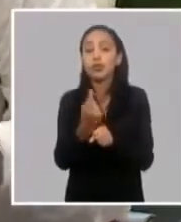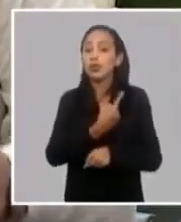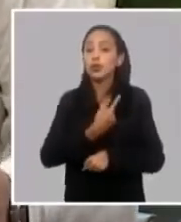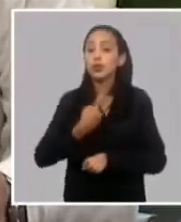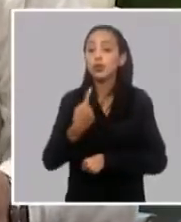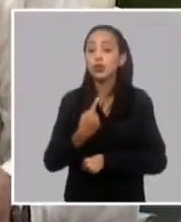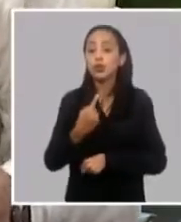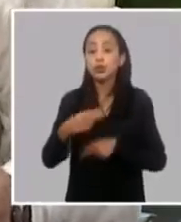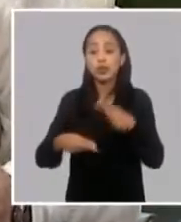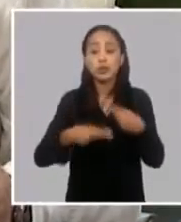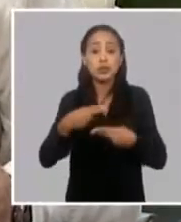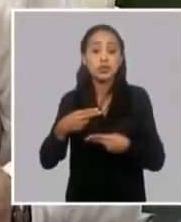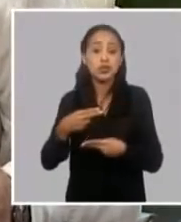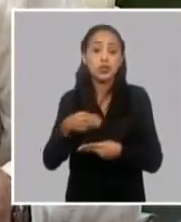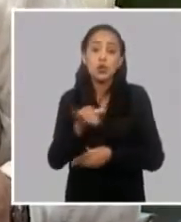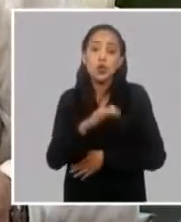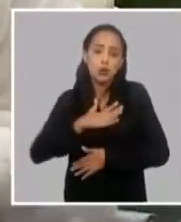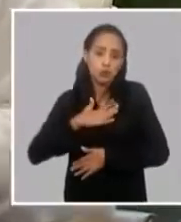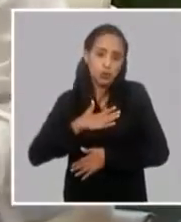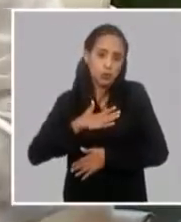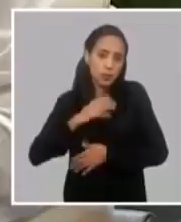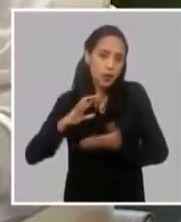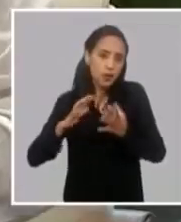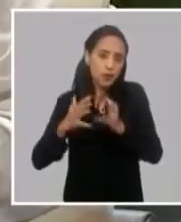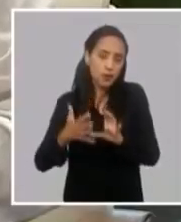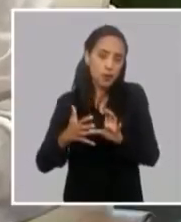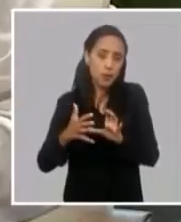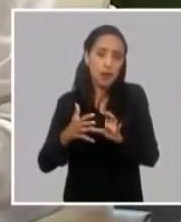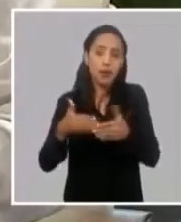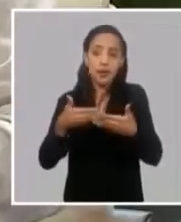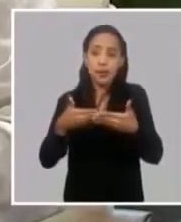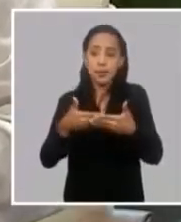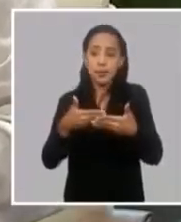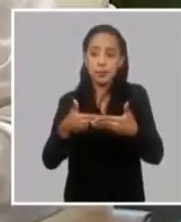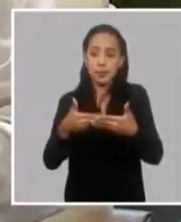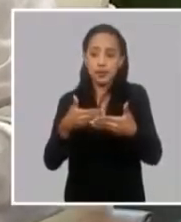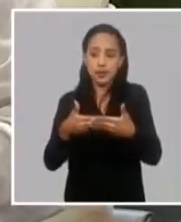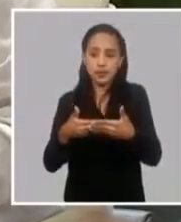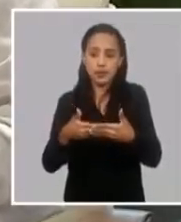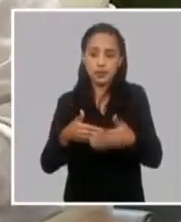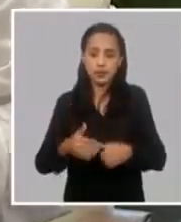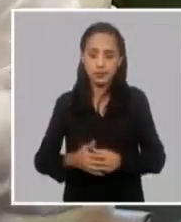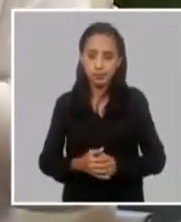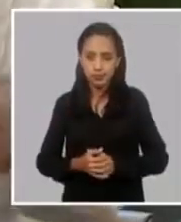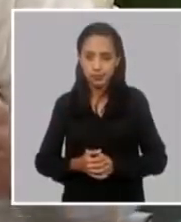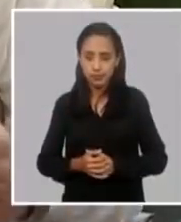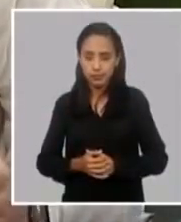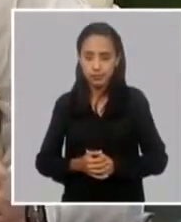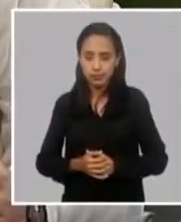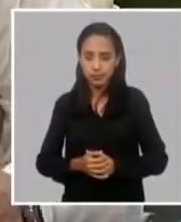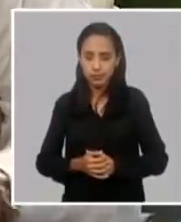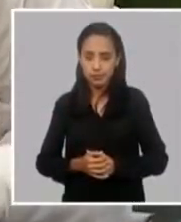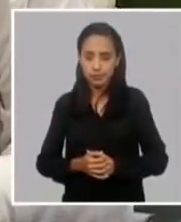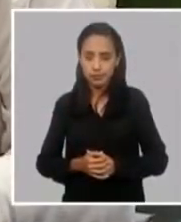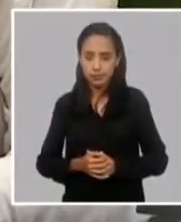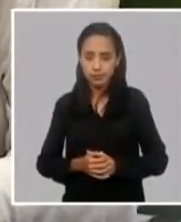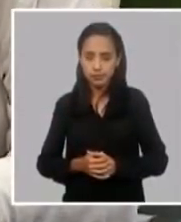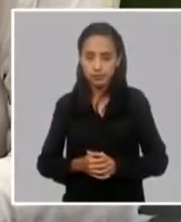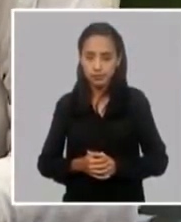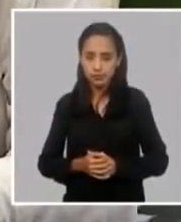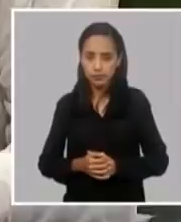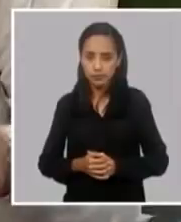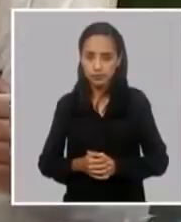nuestra concepción de la micro pequeña y mediana empresa no es de subsistencia ya se lo hemos explicado en otras ocasiones una empresa que tenga realmente